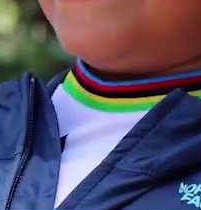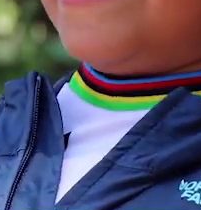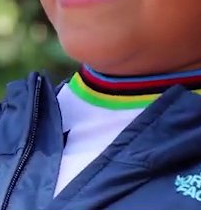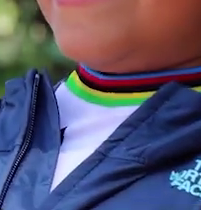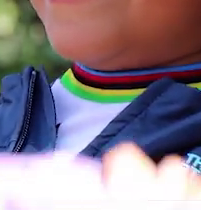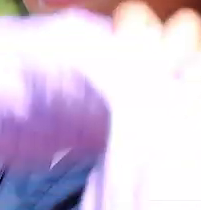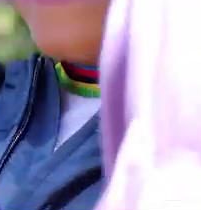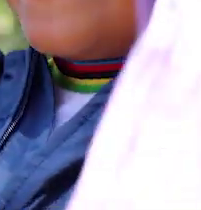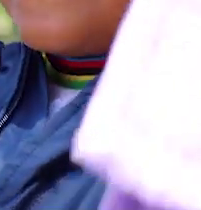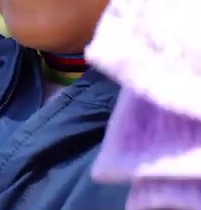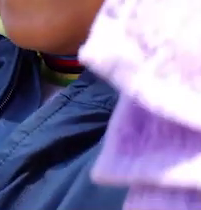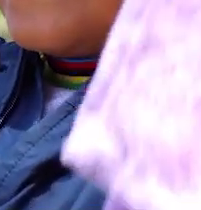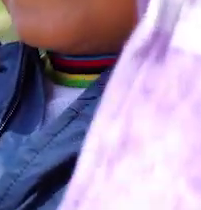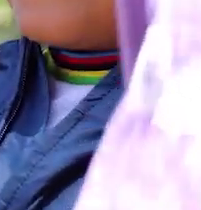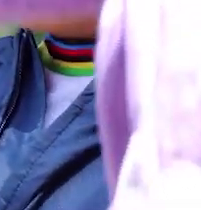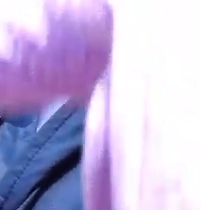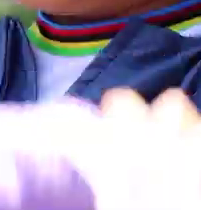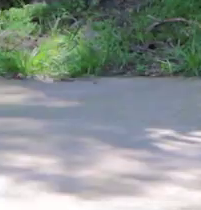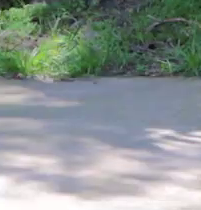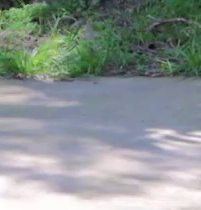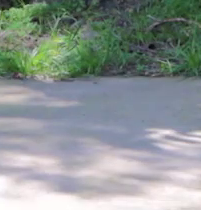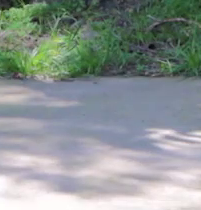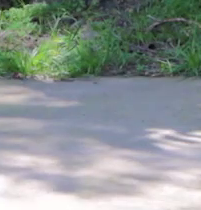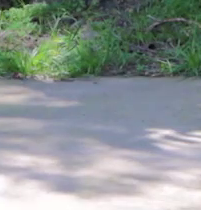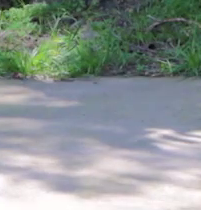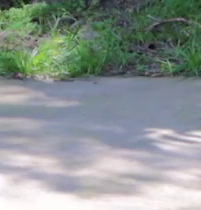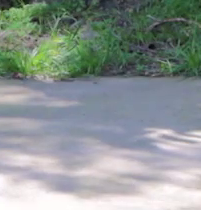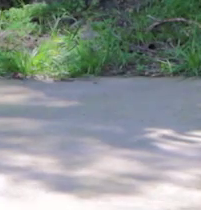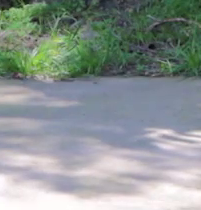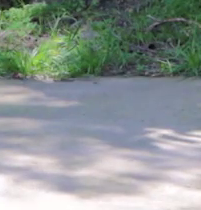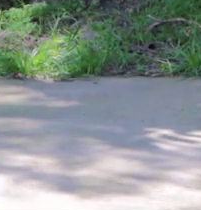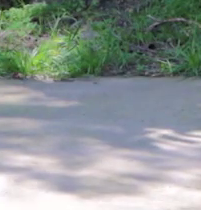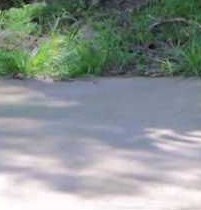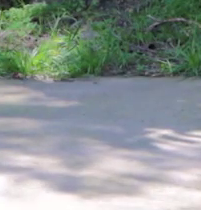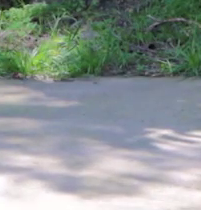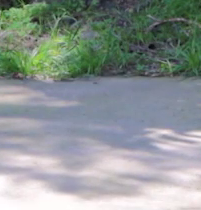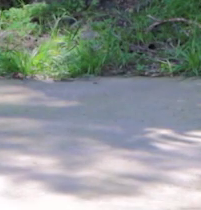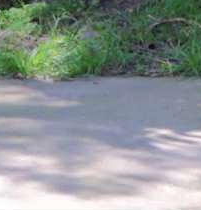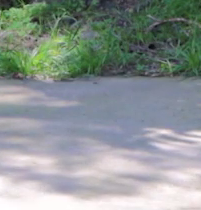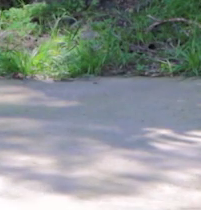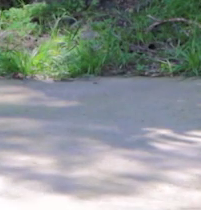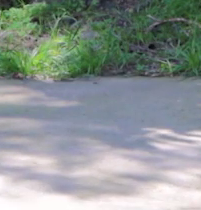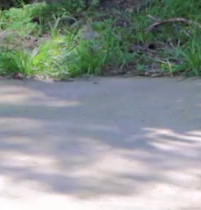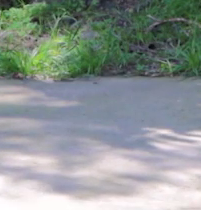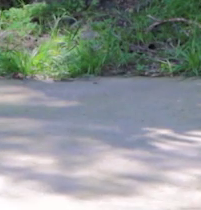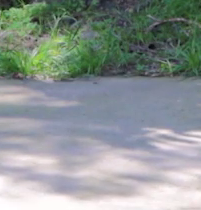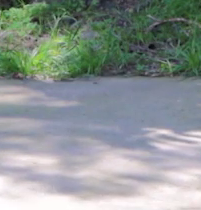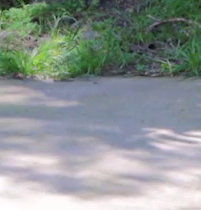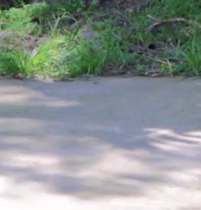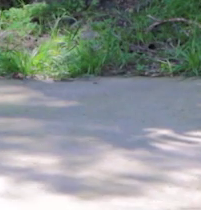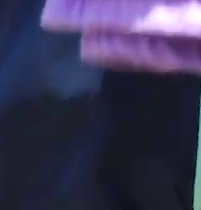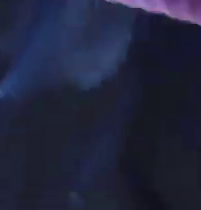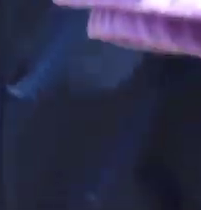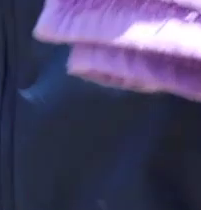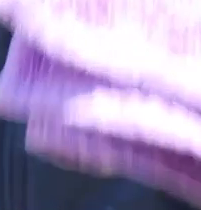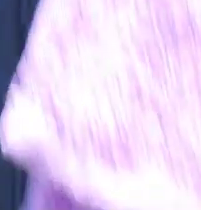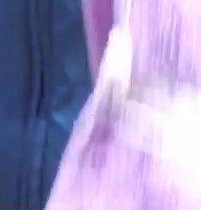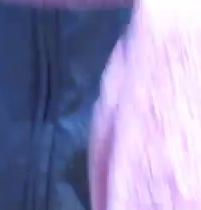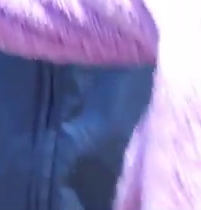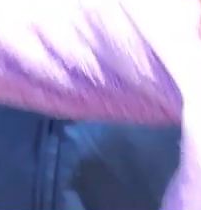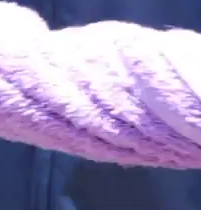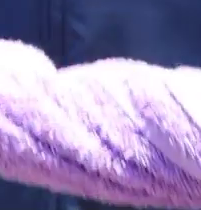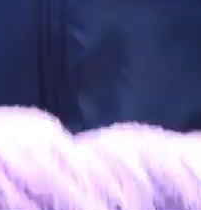una vez más bajamos a la altura de los hombros nada más bajamos y extendemos